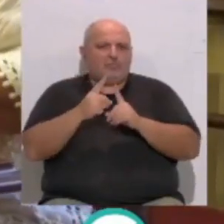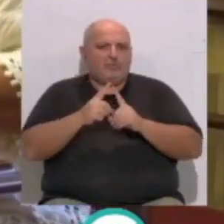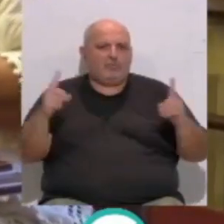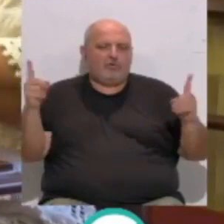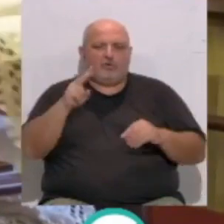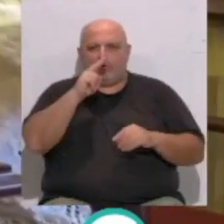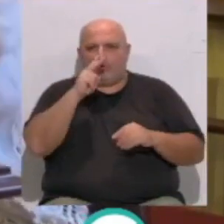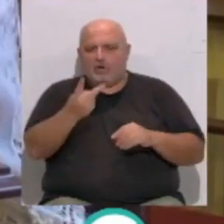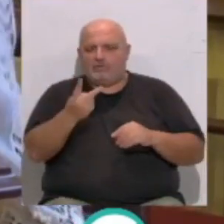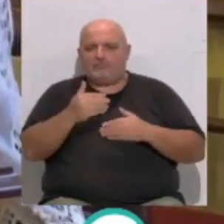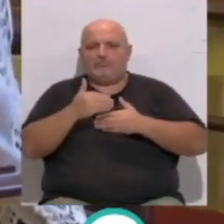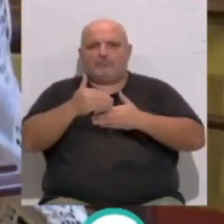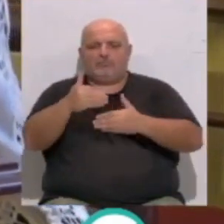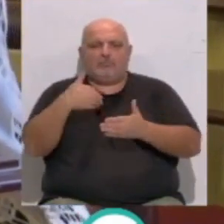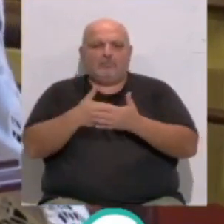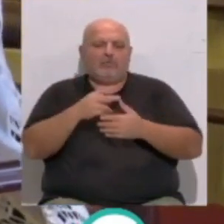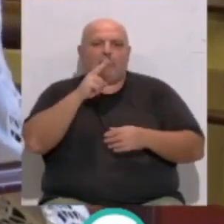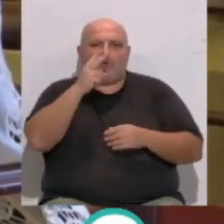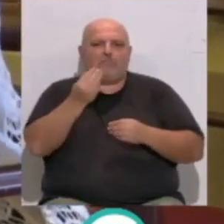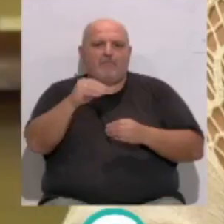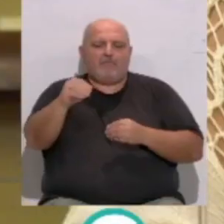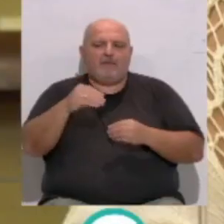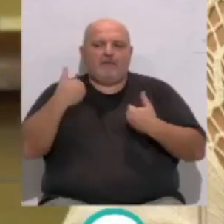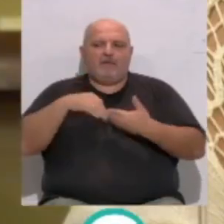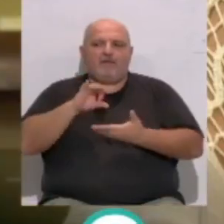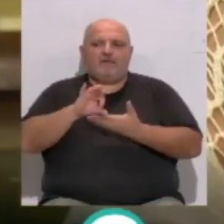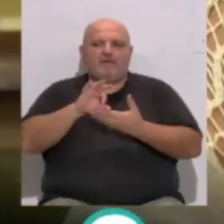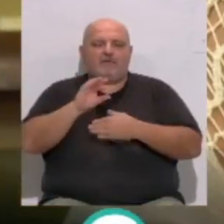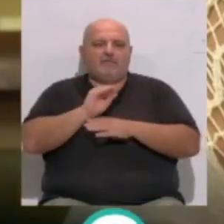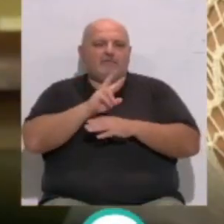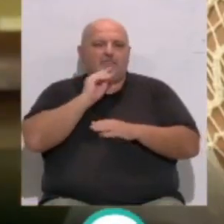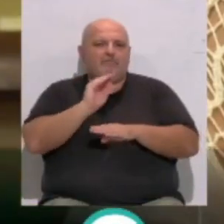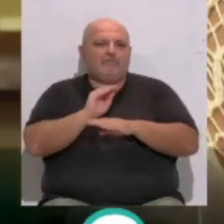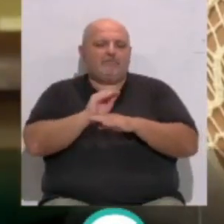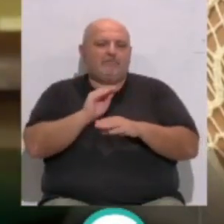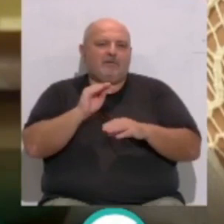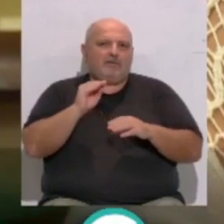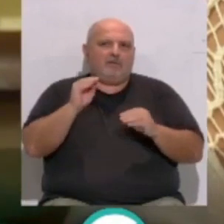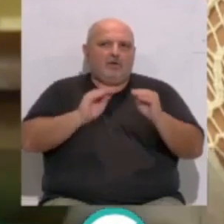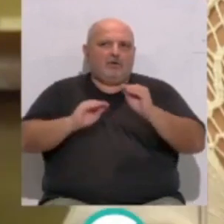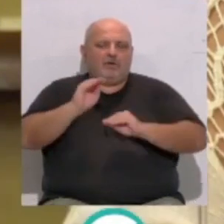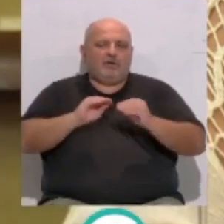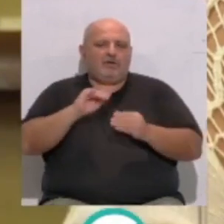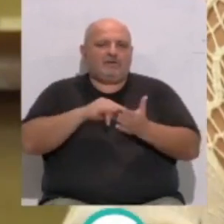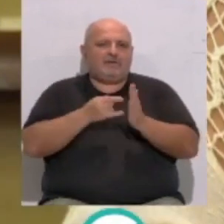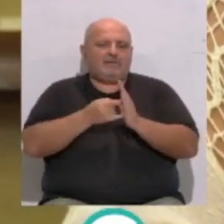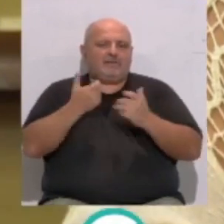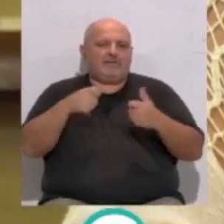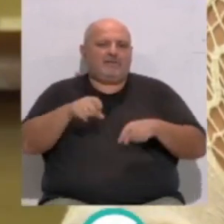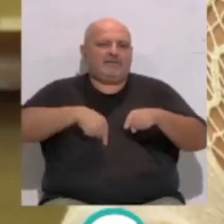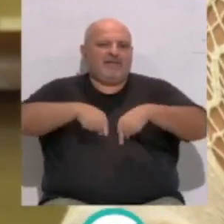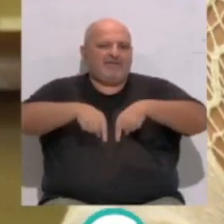de dos años, prorrogable a otros dos. Y se ha adjudicado el servicio de conservación, mantenimiento preventivo y correctivo del sistema de regulación de